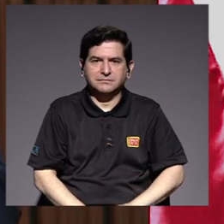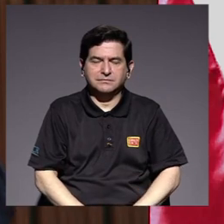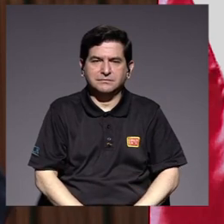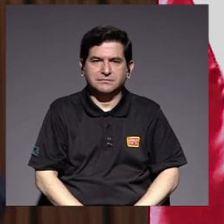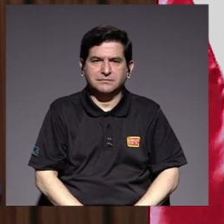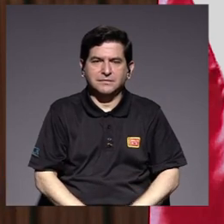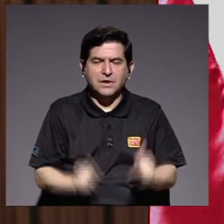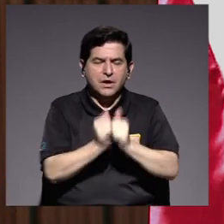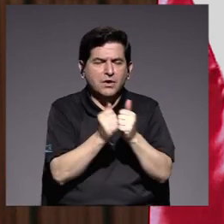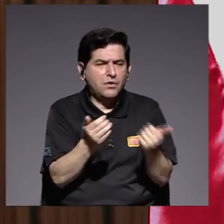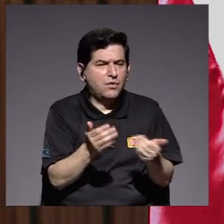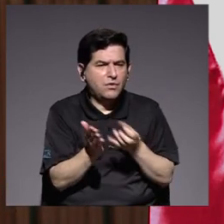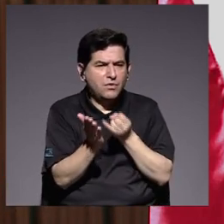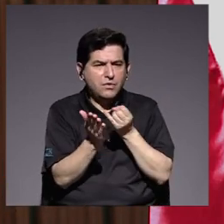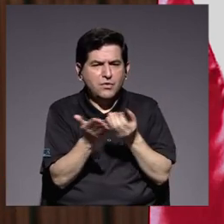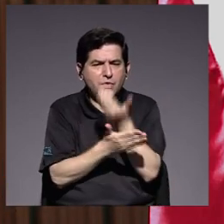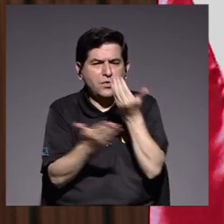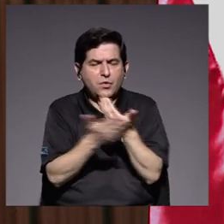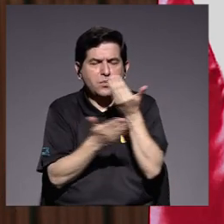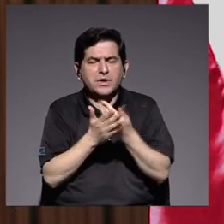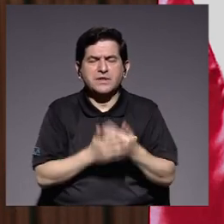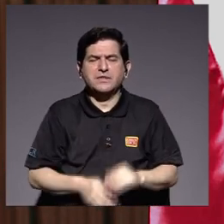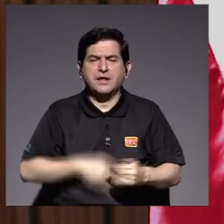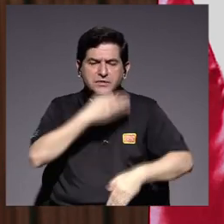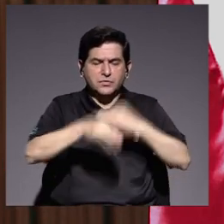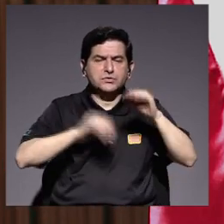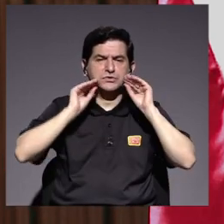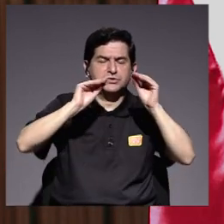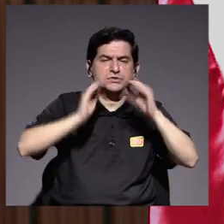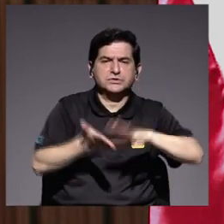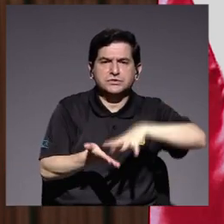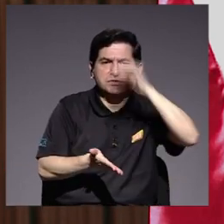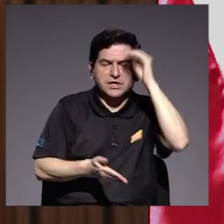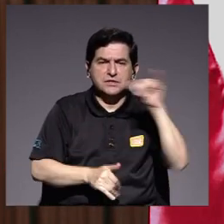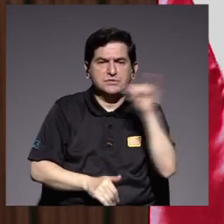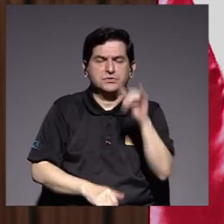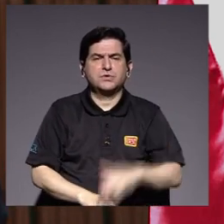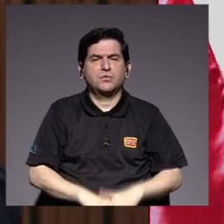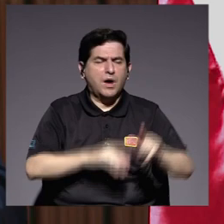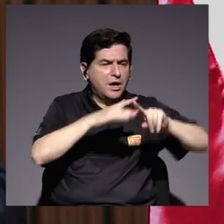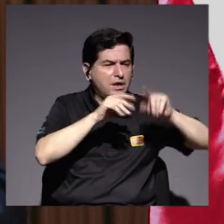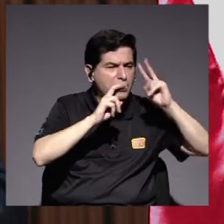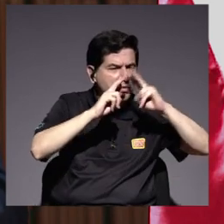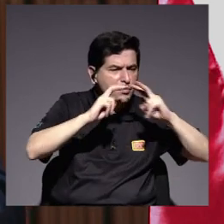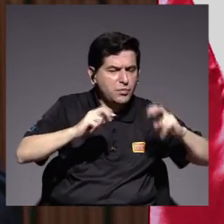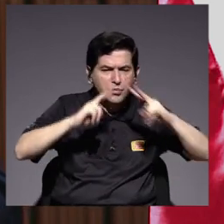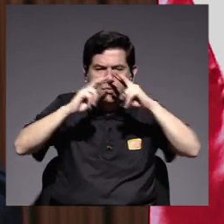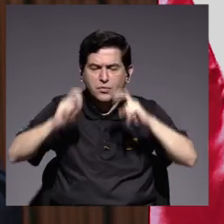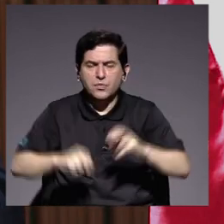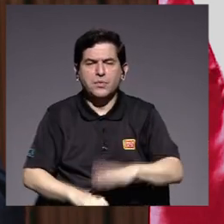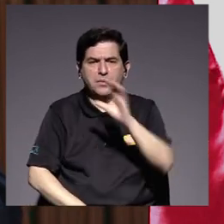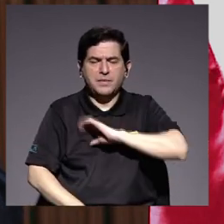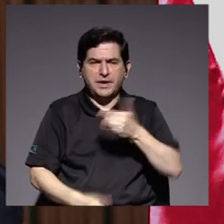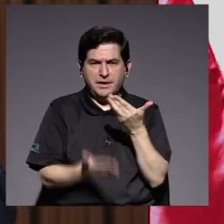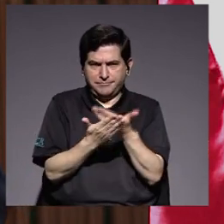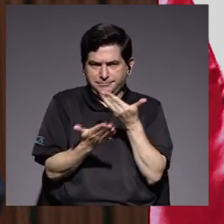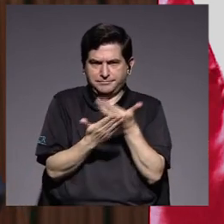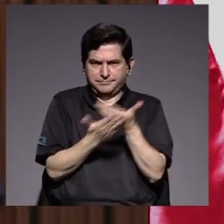Vedente innovaciones en los procesos de enseñanza y aprendizaje, así como la búsqueda de revisiones para garantizar su calidad,